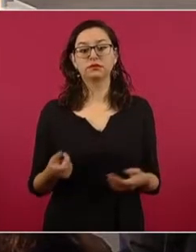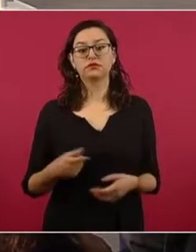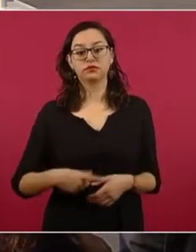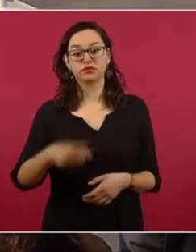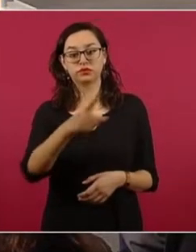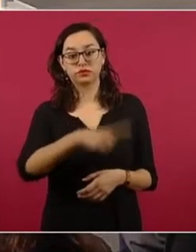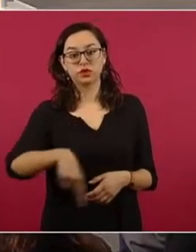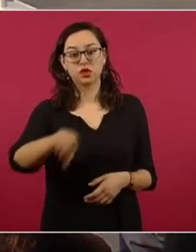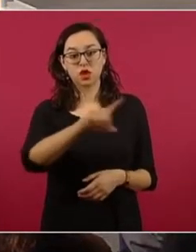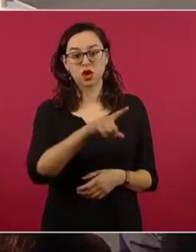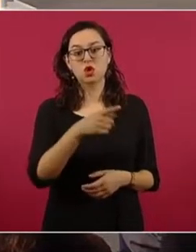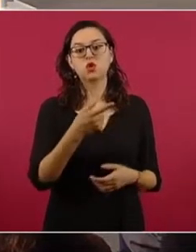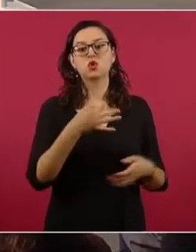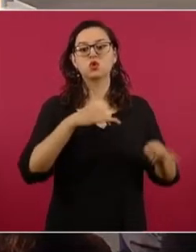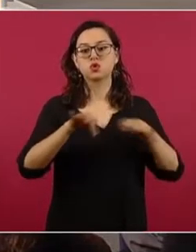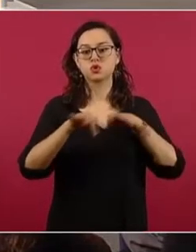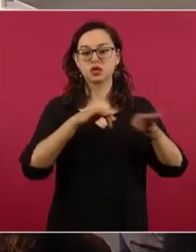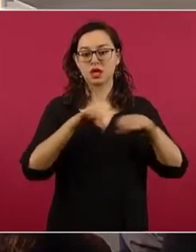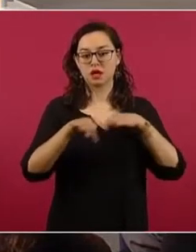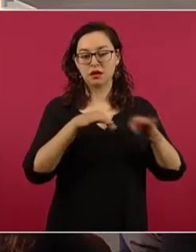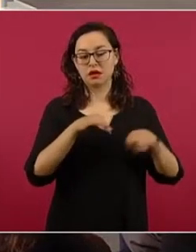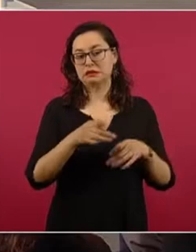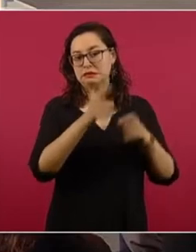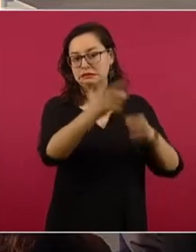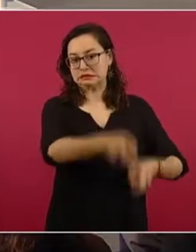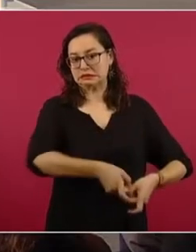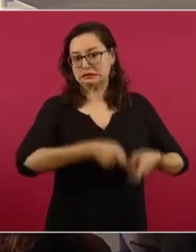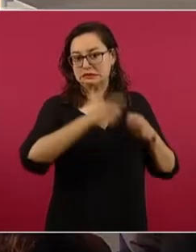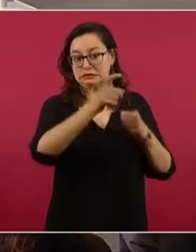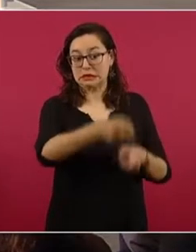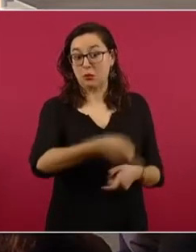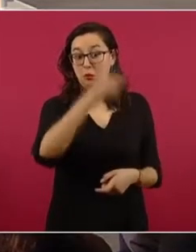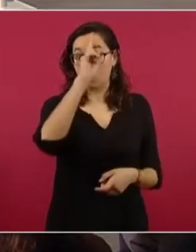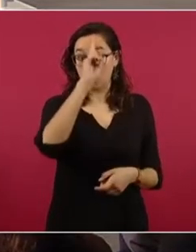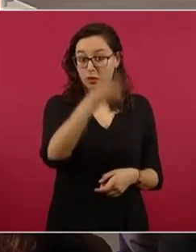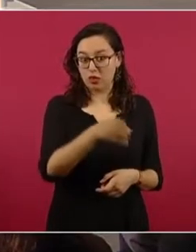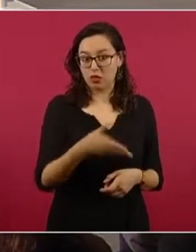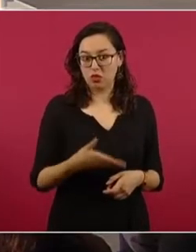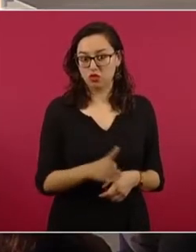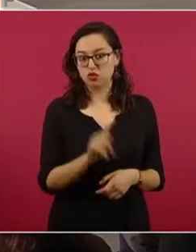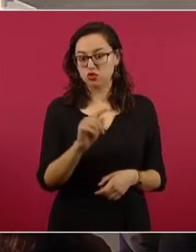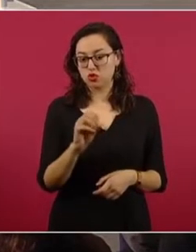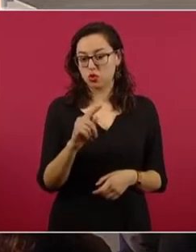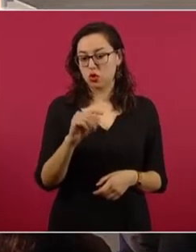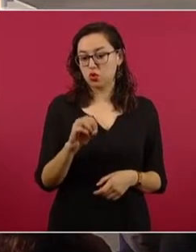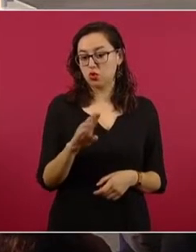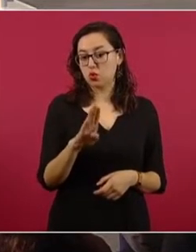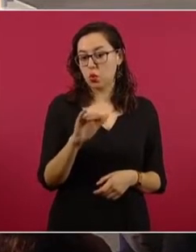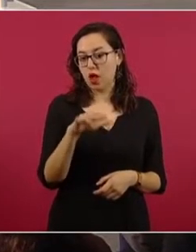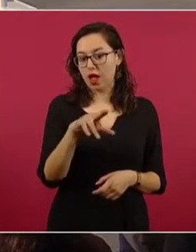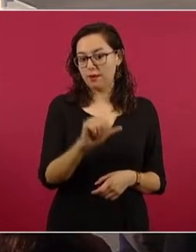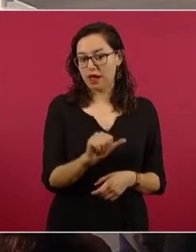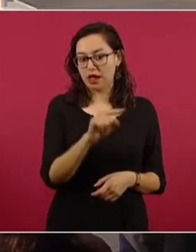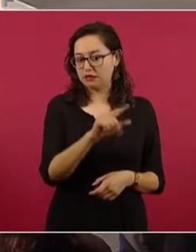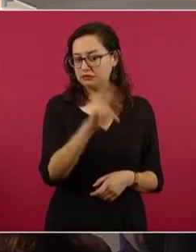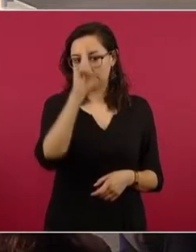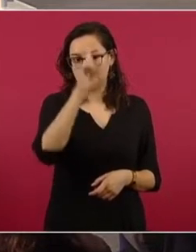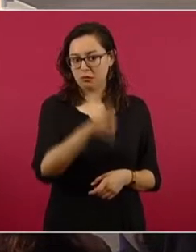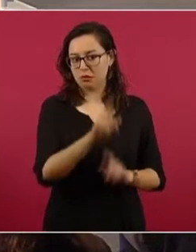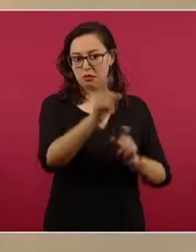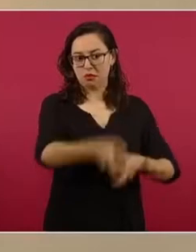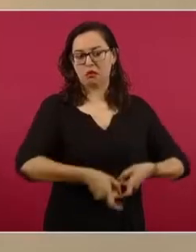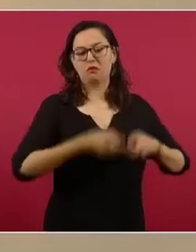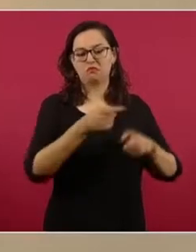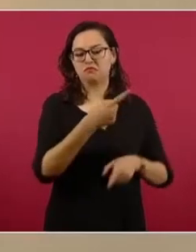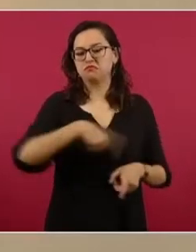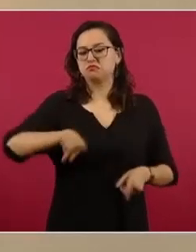en el Alto Golfo de California, actividad que se ha vuelto importante en San Felipe, en